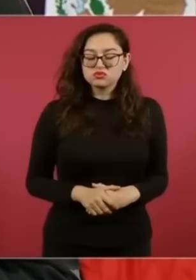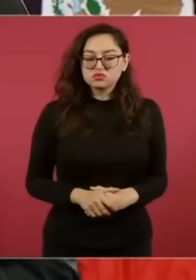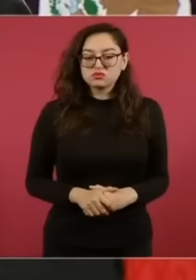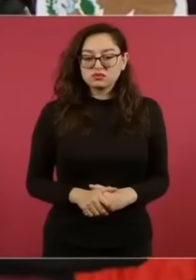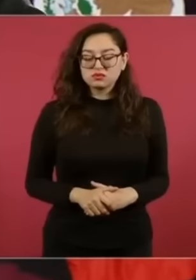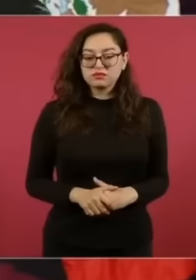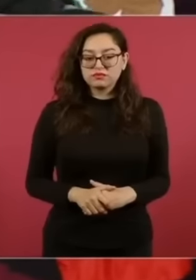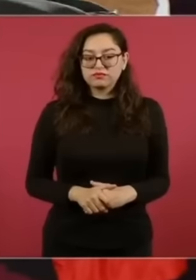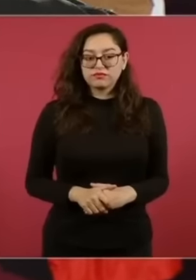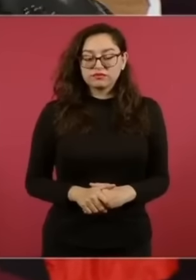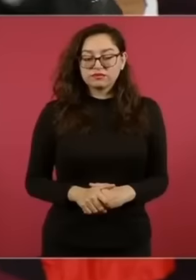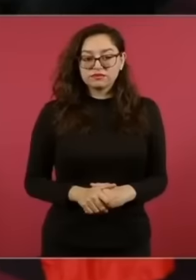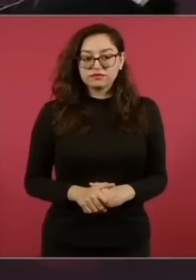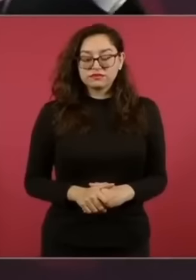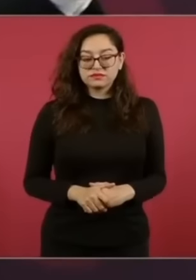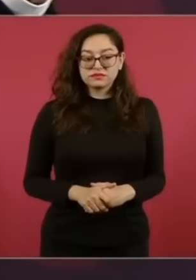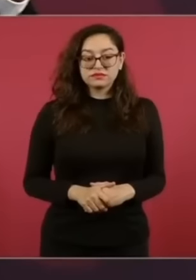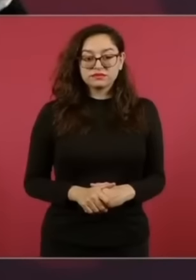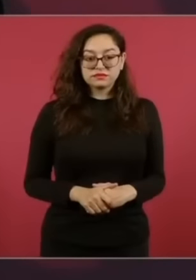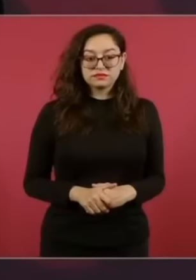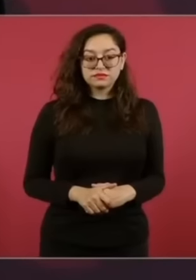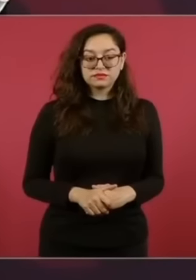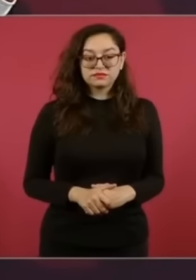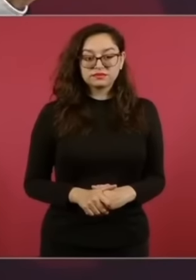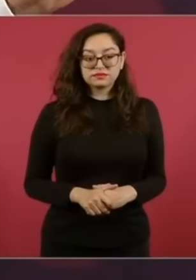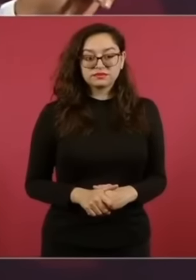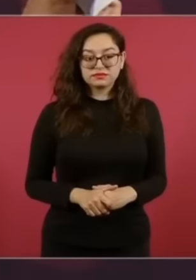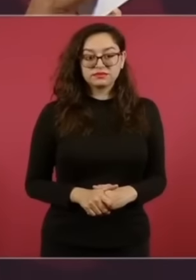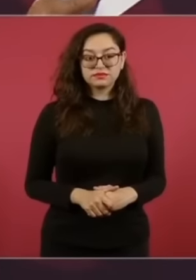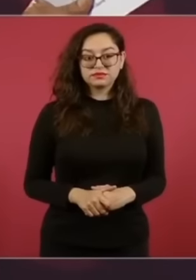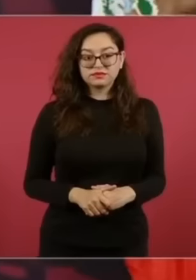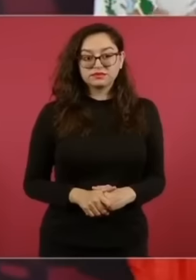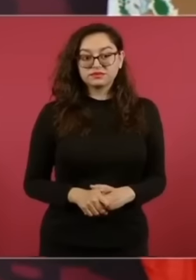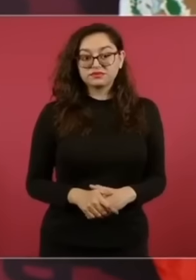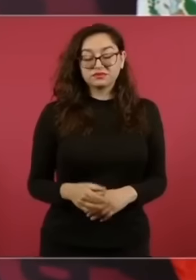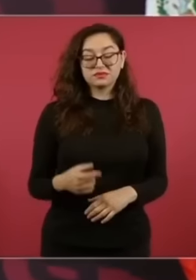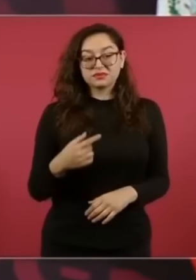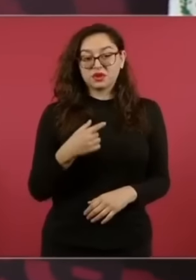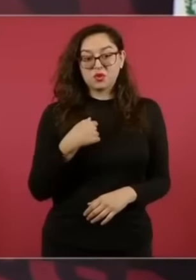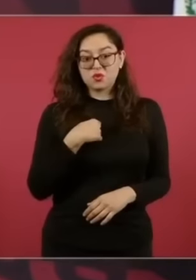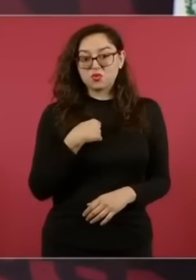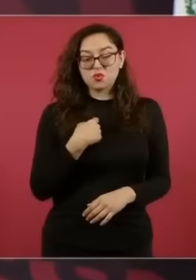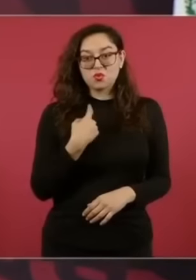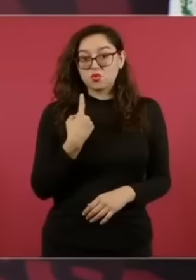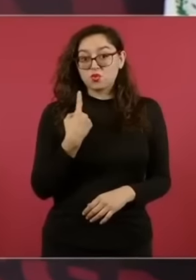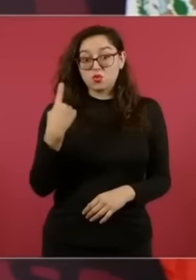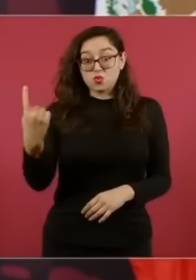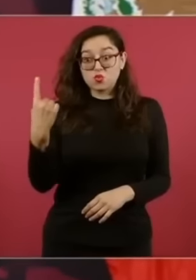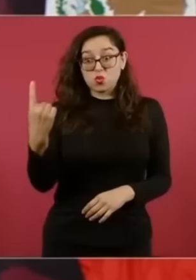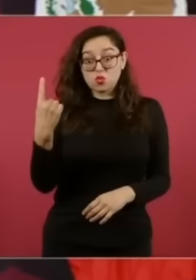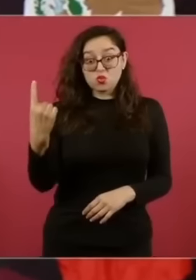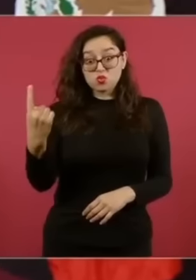Y el que me tiene sorprendido, anonadado,